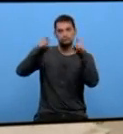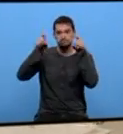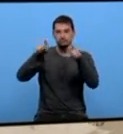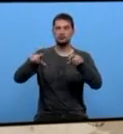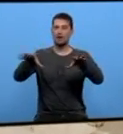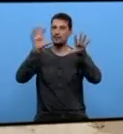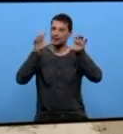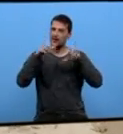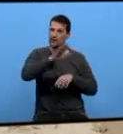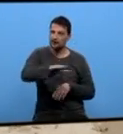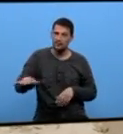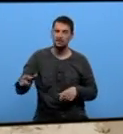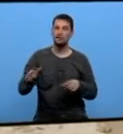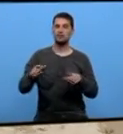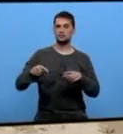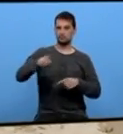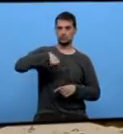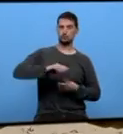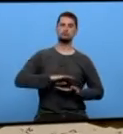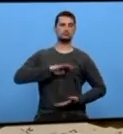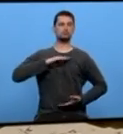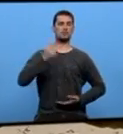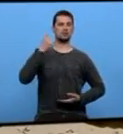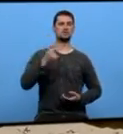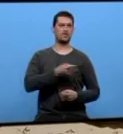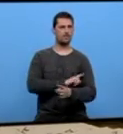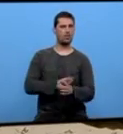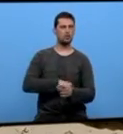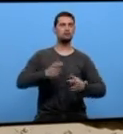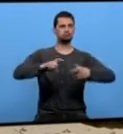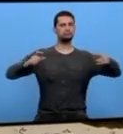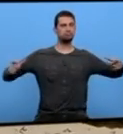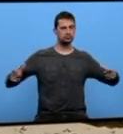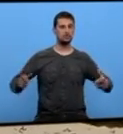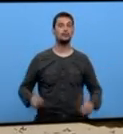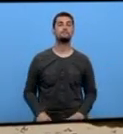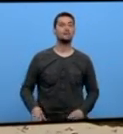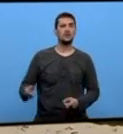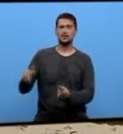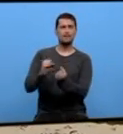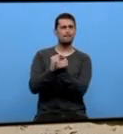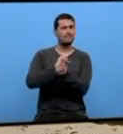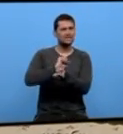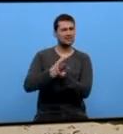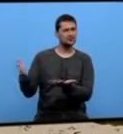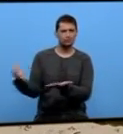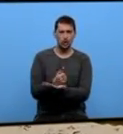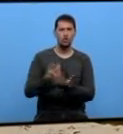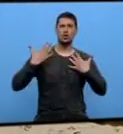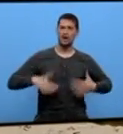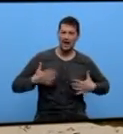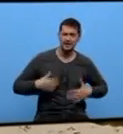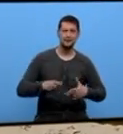a agrandar nuestro deporte. Nos dejan todo, nos dan la tabla, nos dan el invento, nos dan los trajes, todo